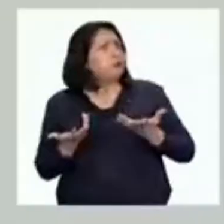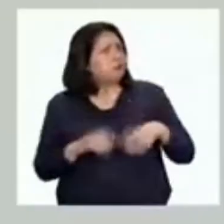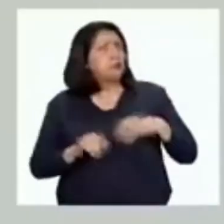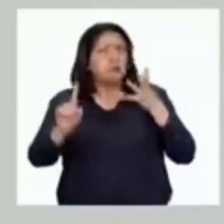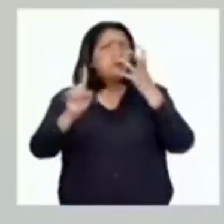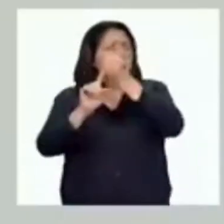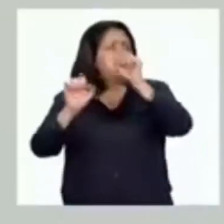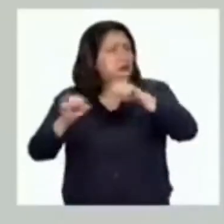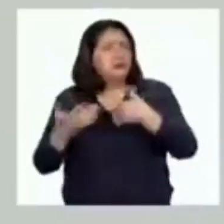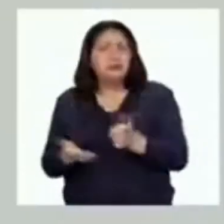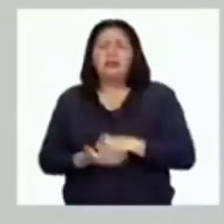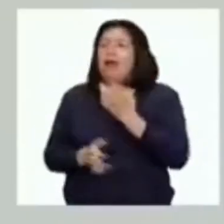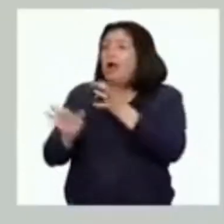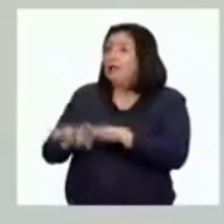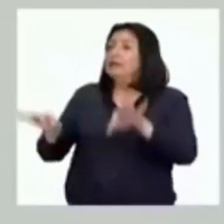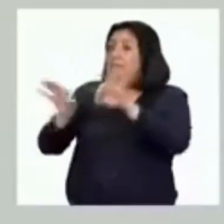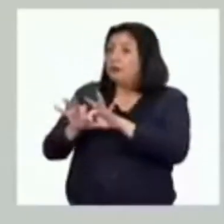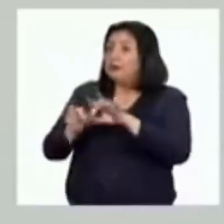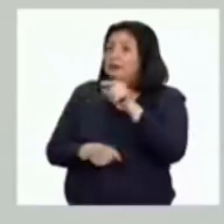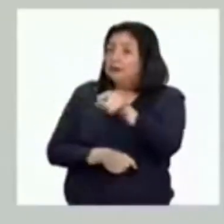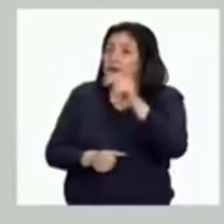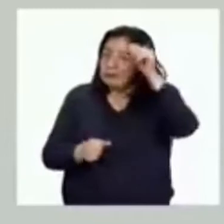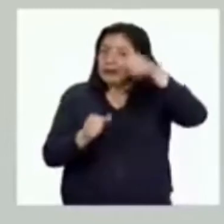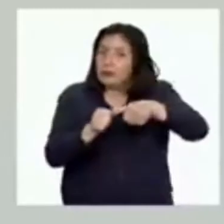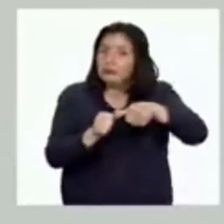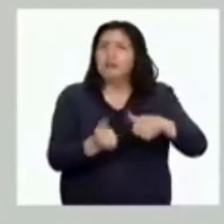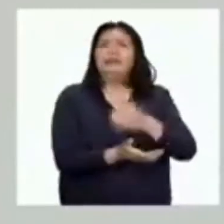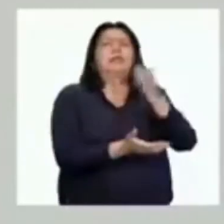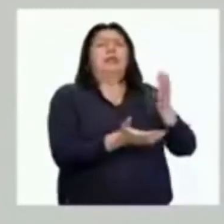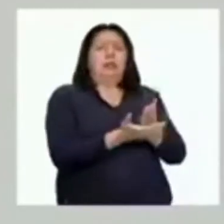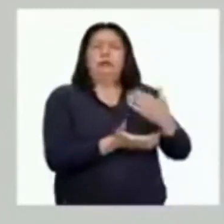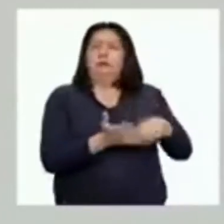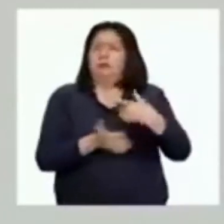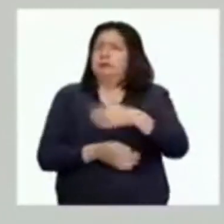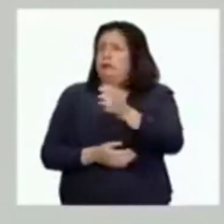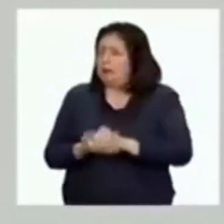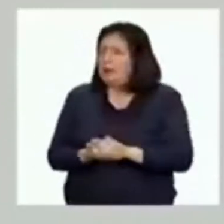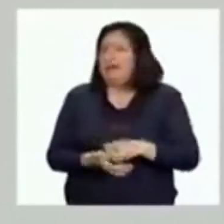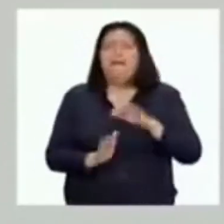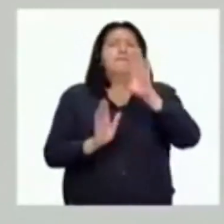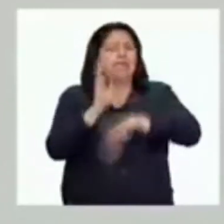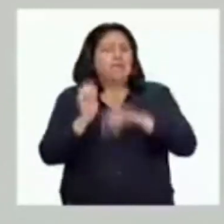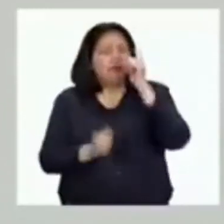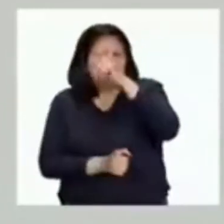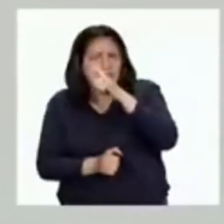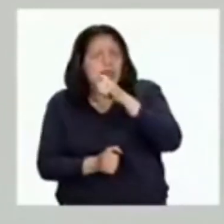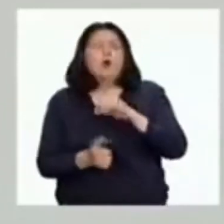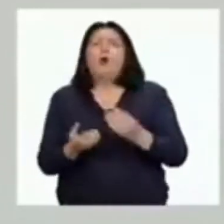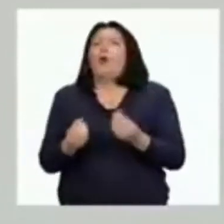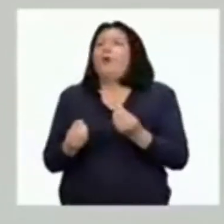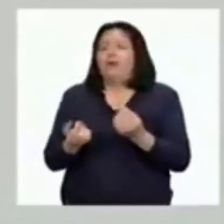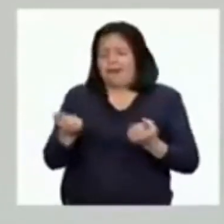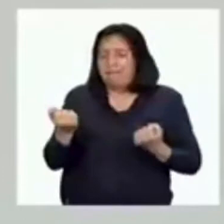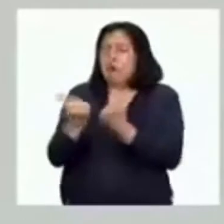objetivos. Finalmente, es muy importante que recorremos que las adversidades se sienten menos difíciles si las enfrentamos con el apoyo de las personas que nos